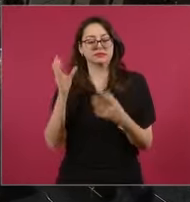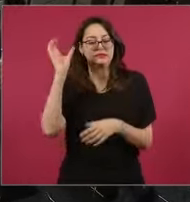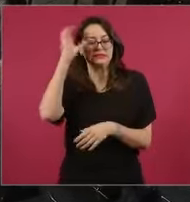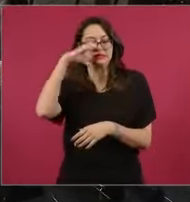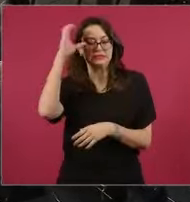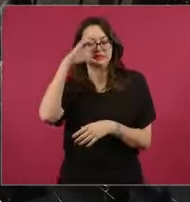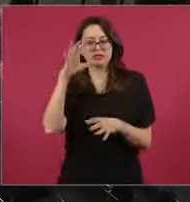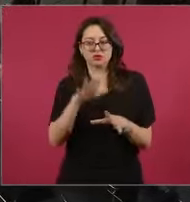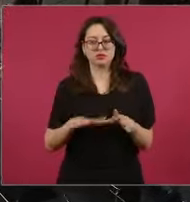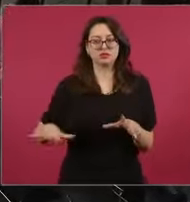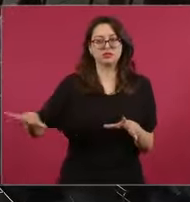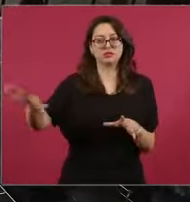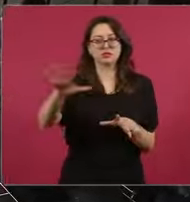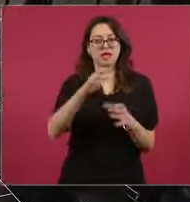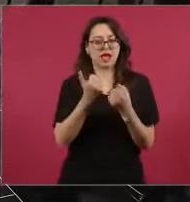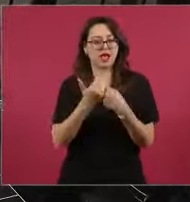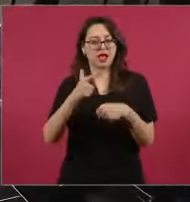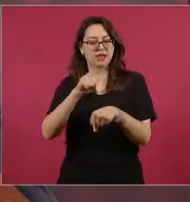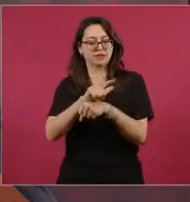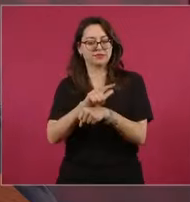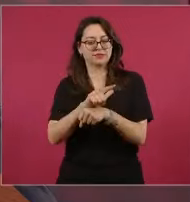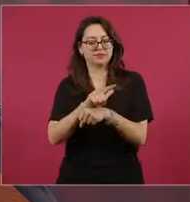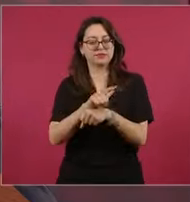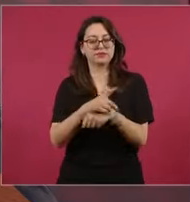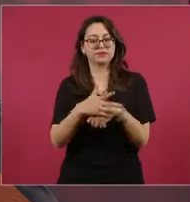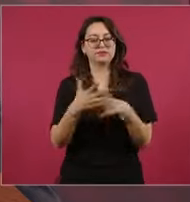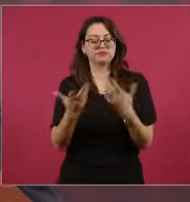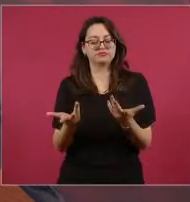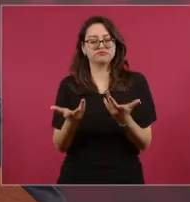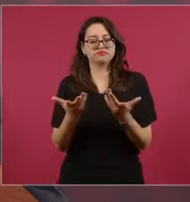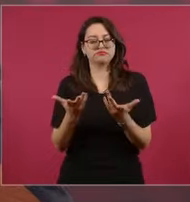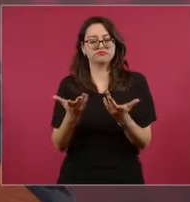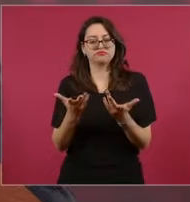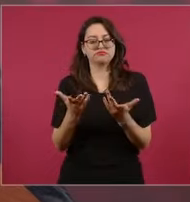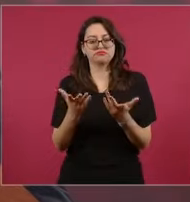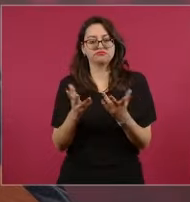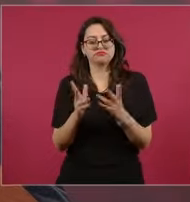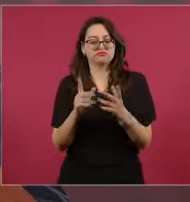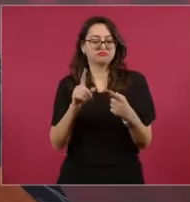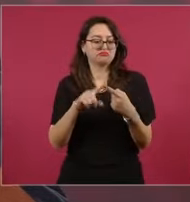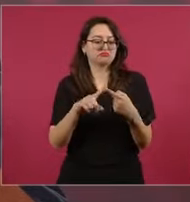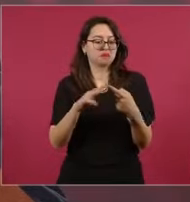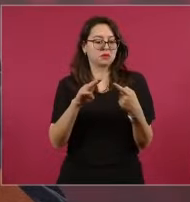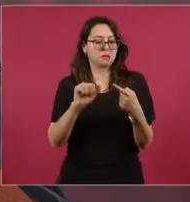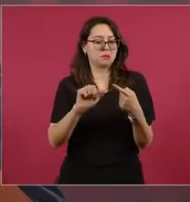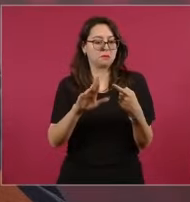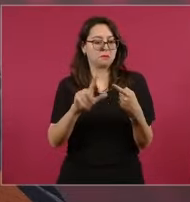las teorías más avanzadas del marxismo